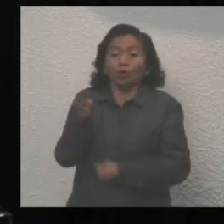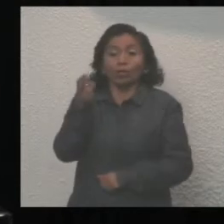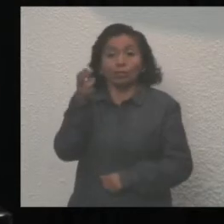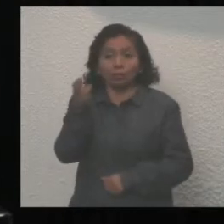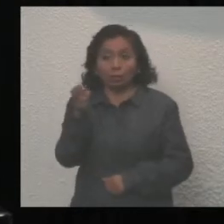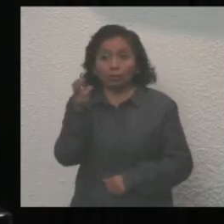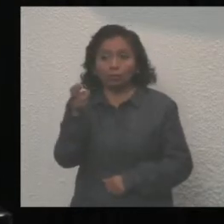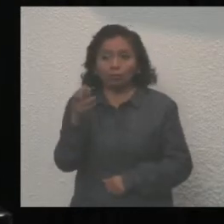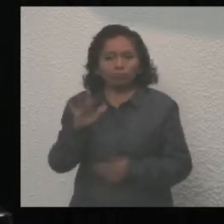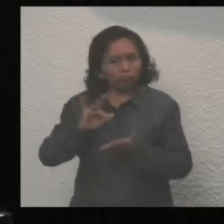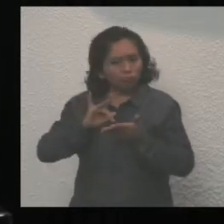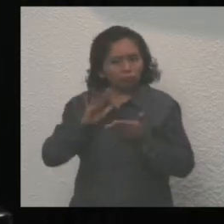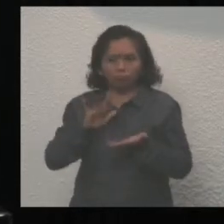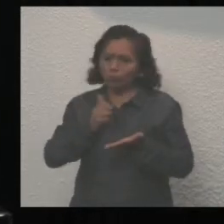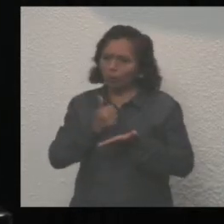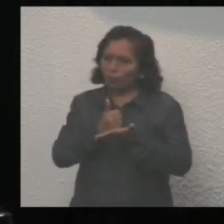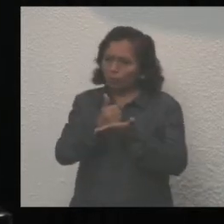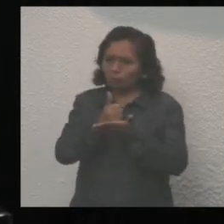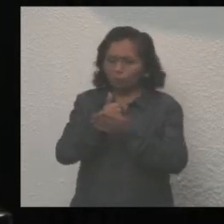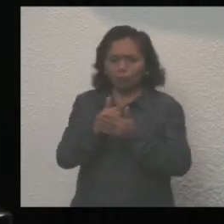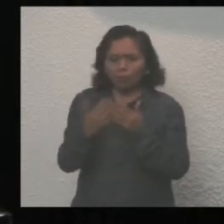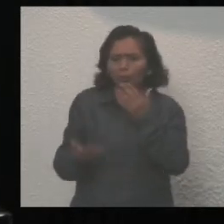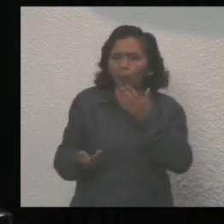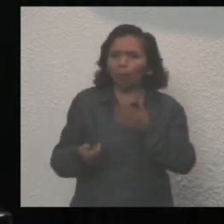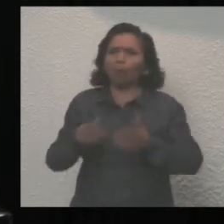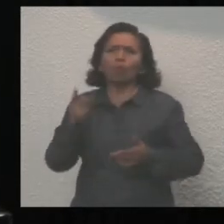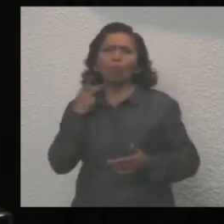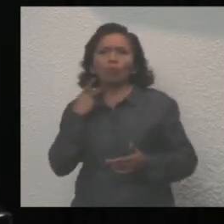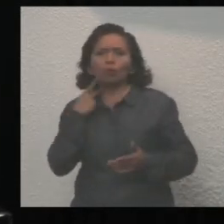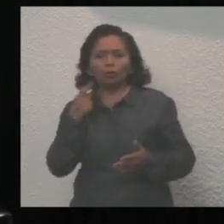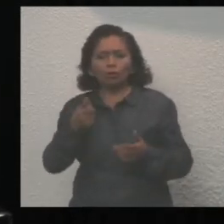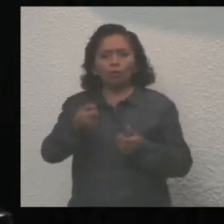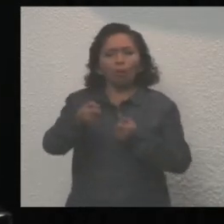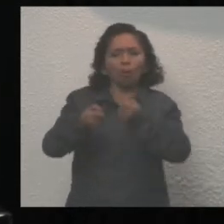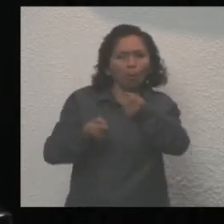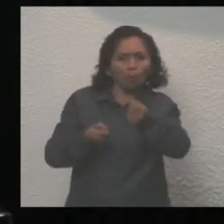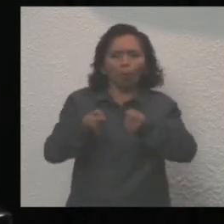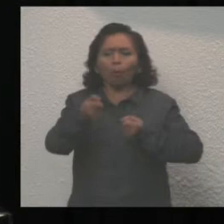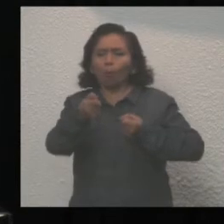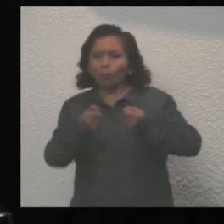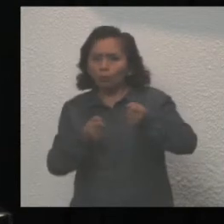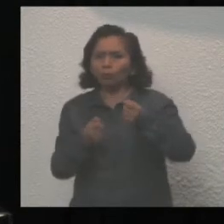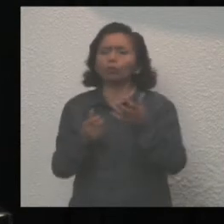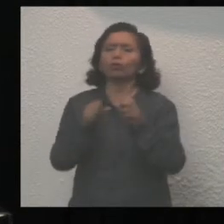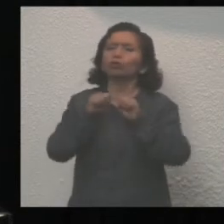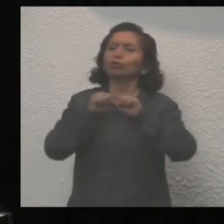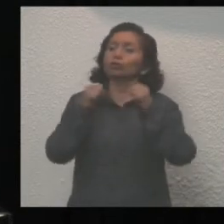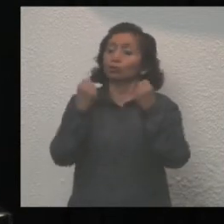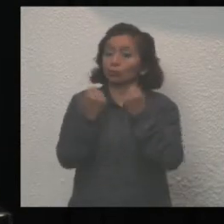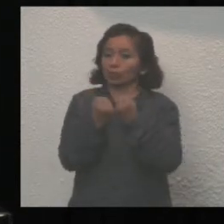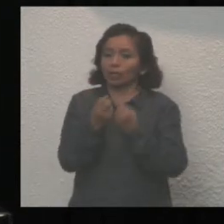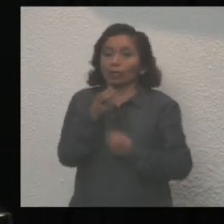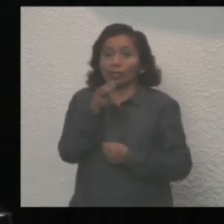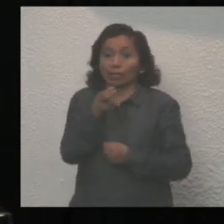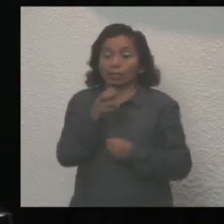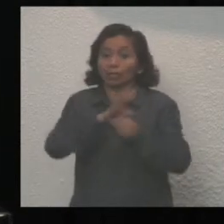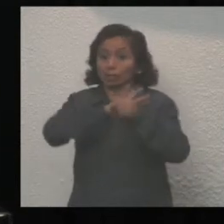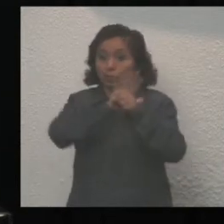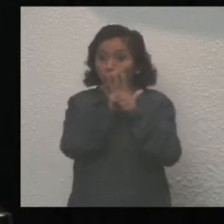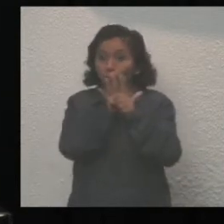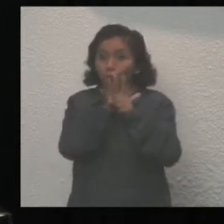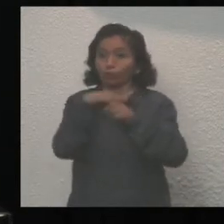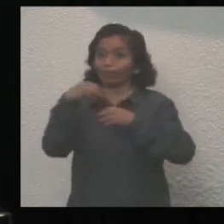ayudó a mantener una estabilidad política, económica y social en esta crisis y en esta pandemia.